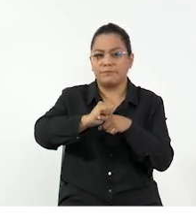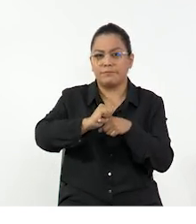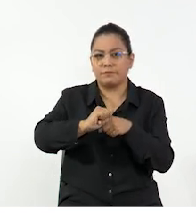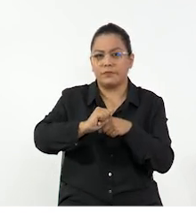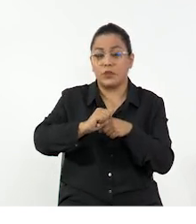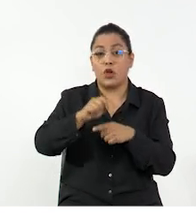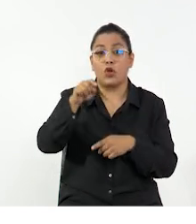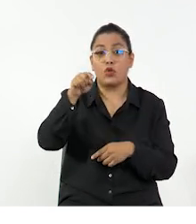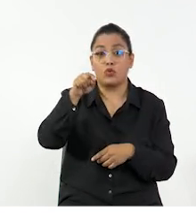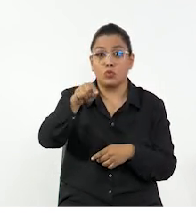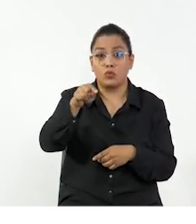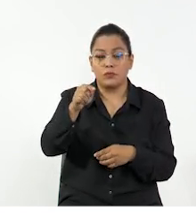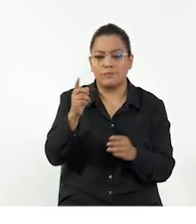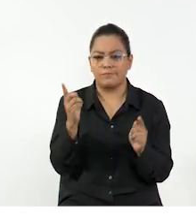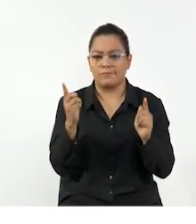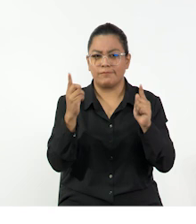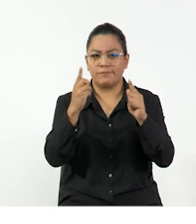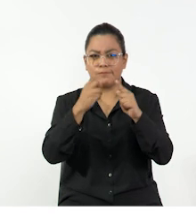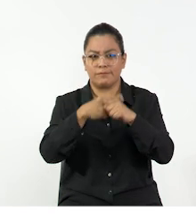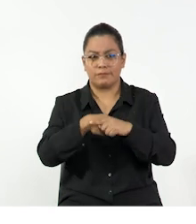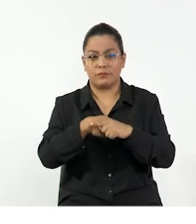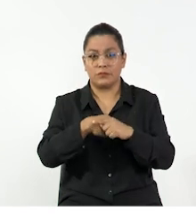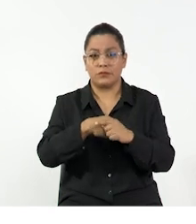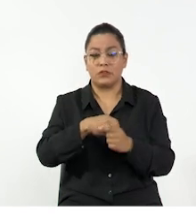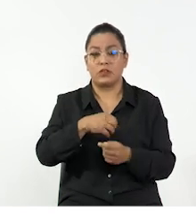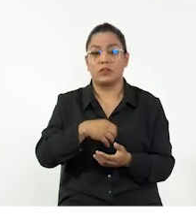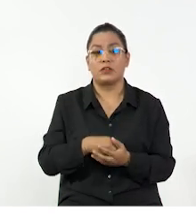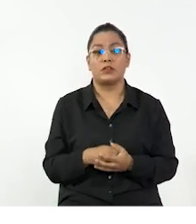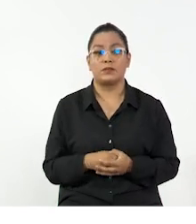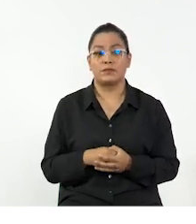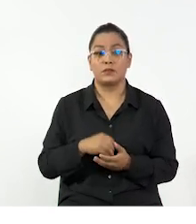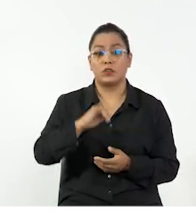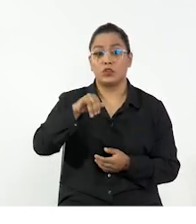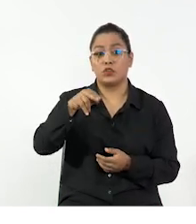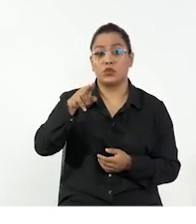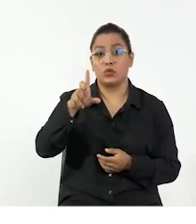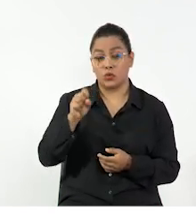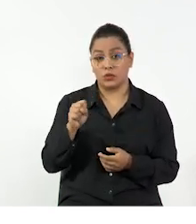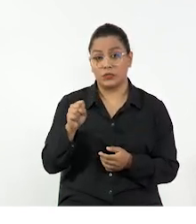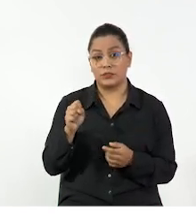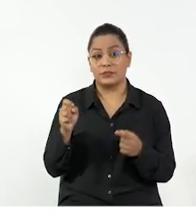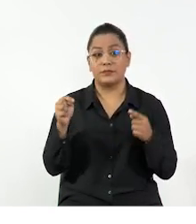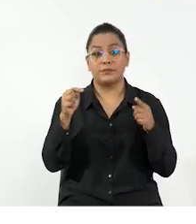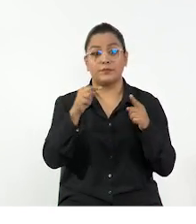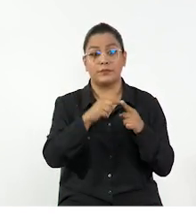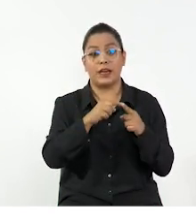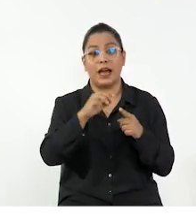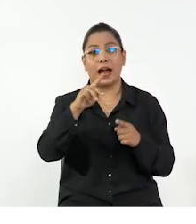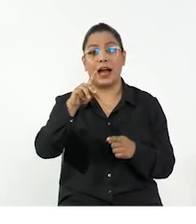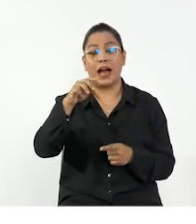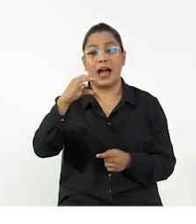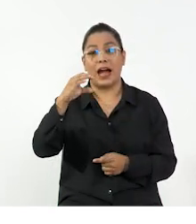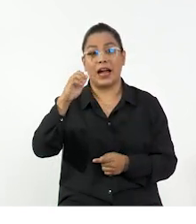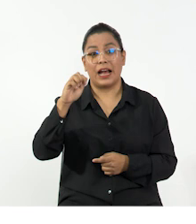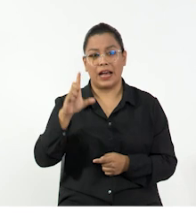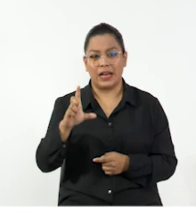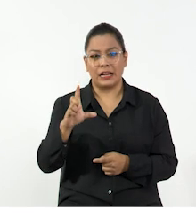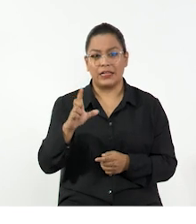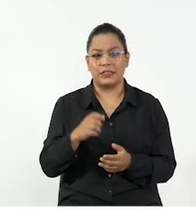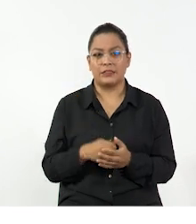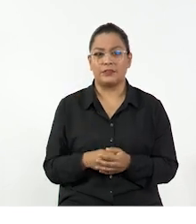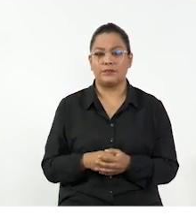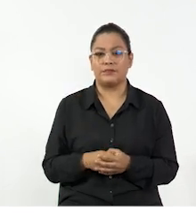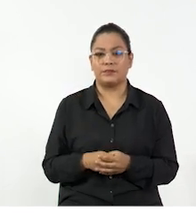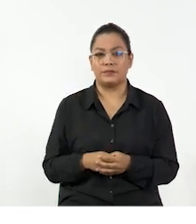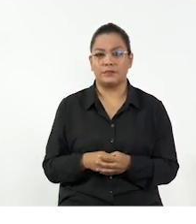voy a dejar un pequeño ejercicio en donde tú vas a convertir joules a calorías. Tú puedes elegir el